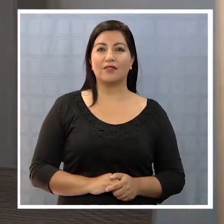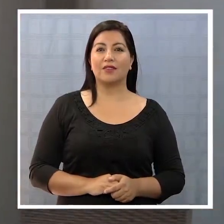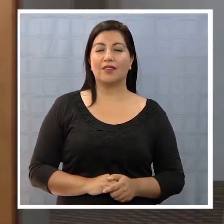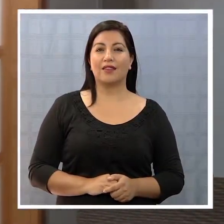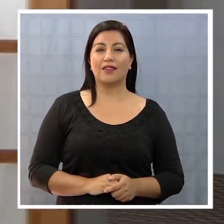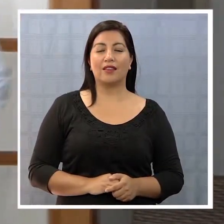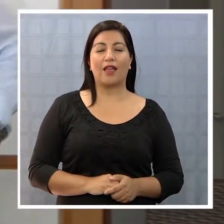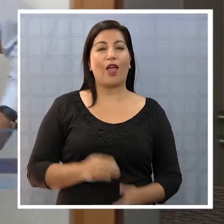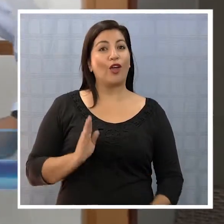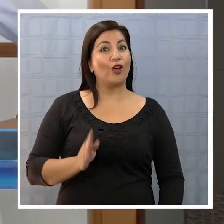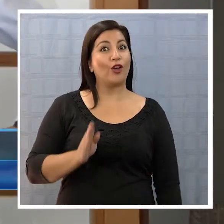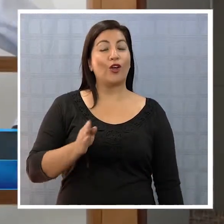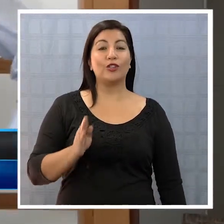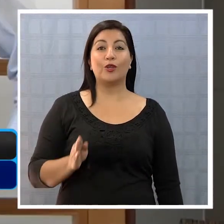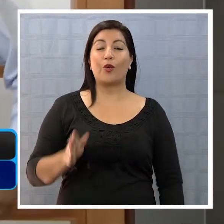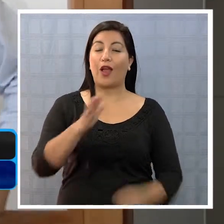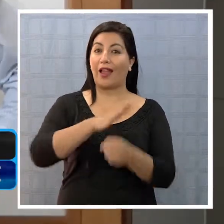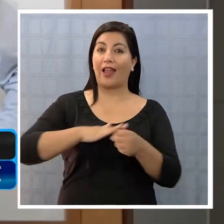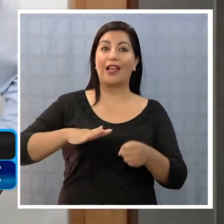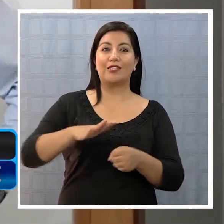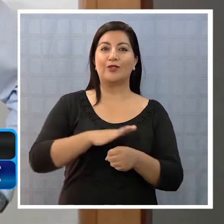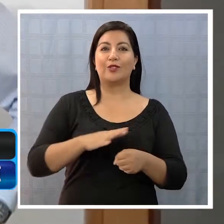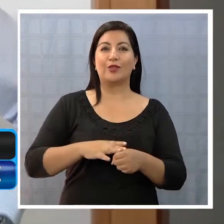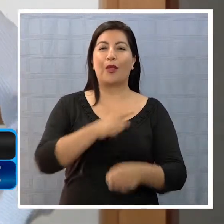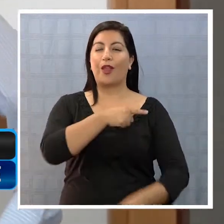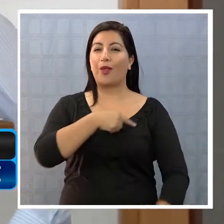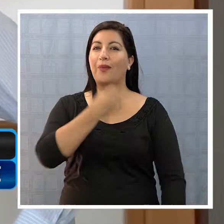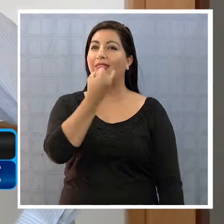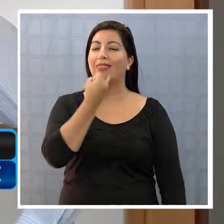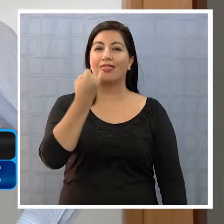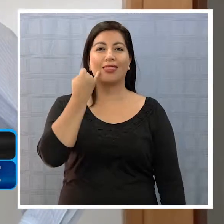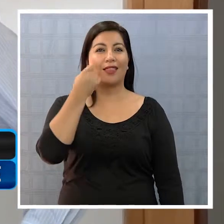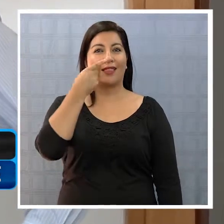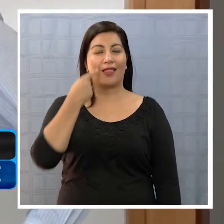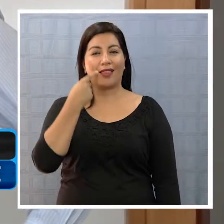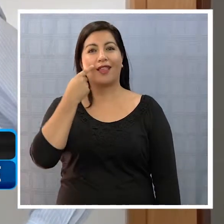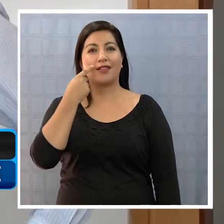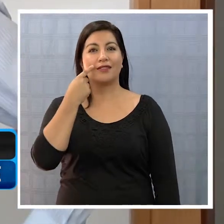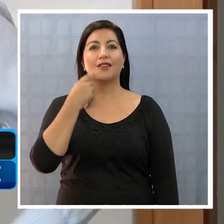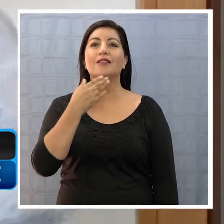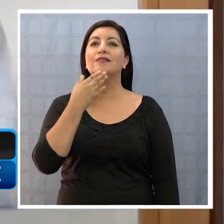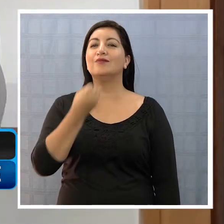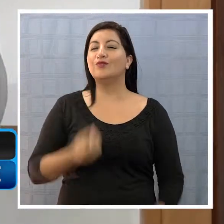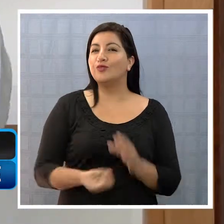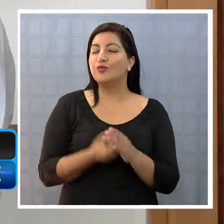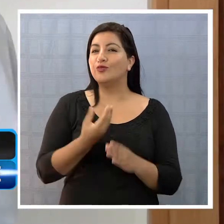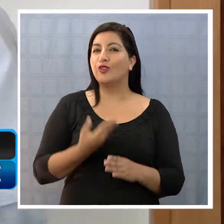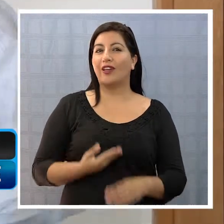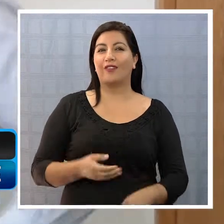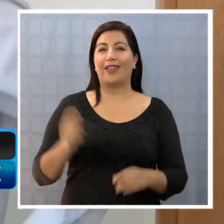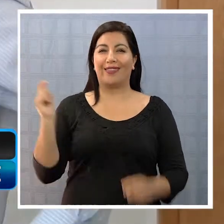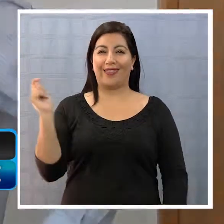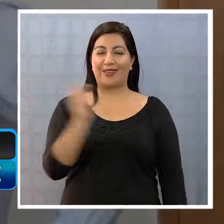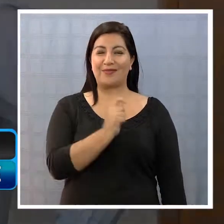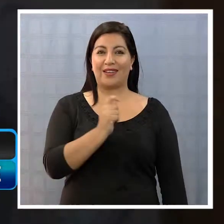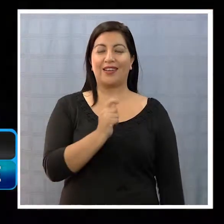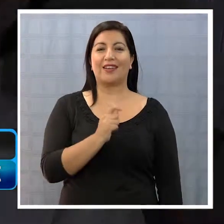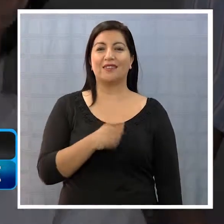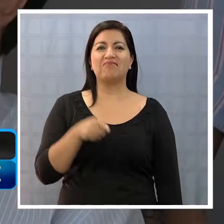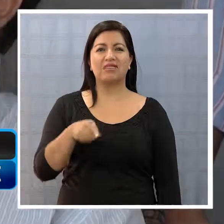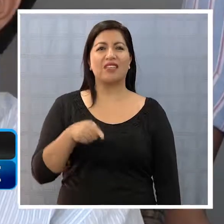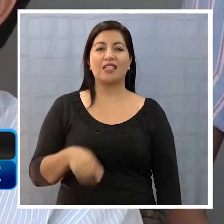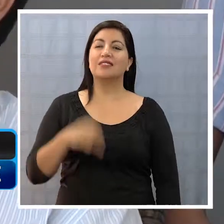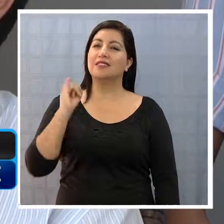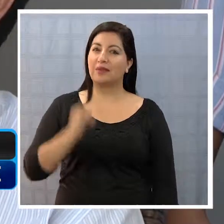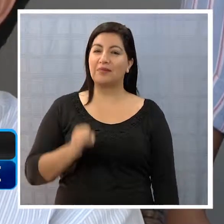Sigue la controversia generada por el nombramiento de algunas nuevas autoridades, entre ellas el Intendente de Tarapacá, Michel Cartes, de quien ya se